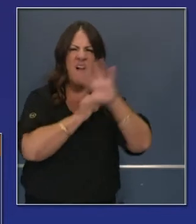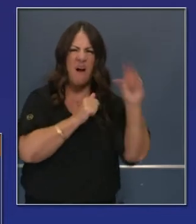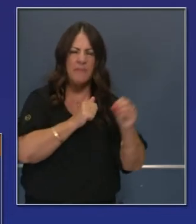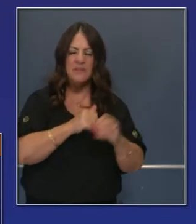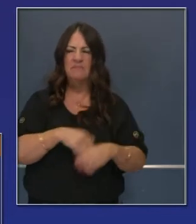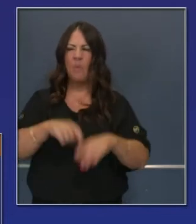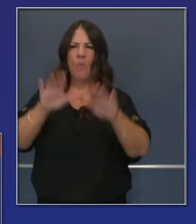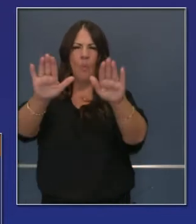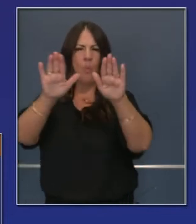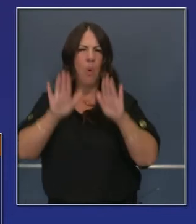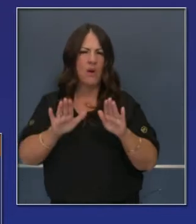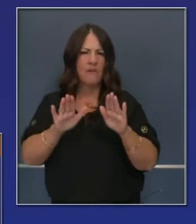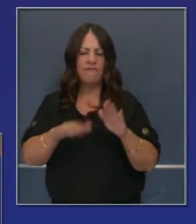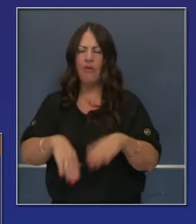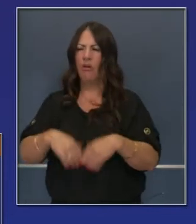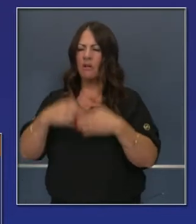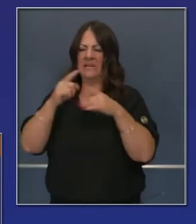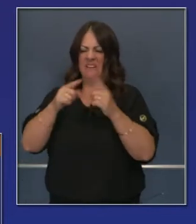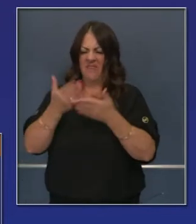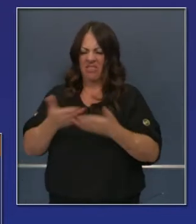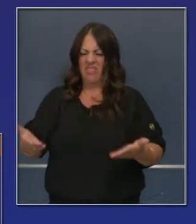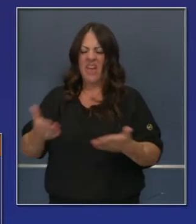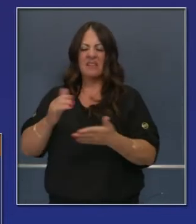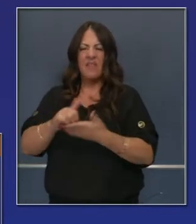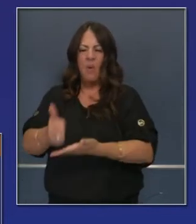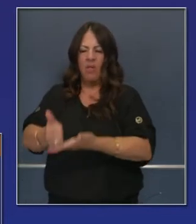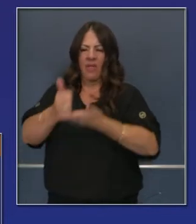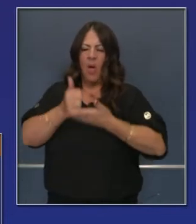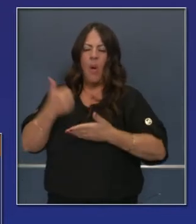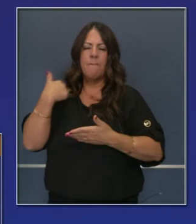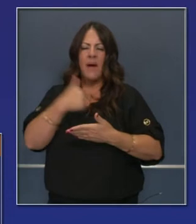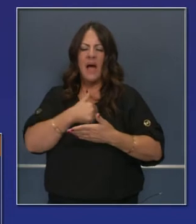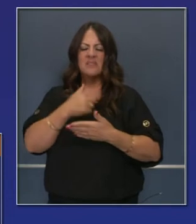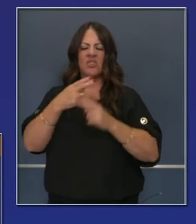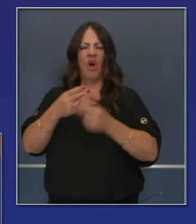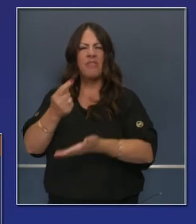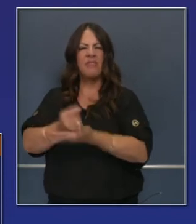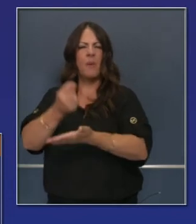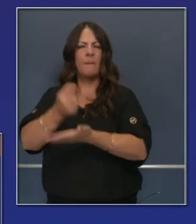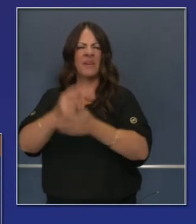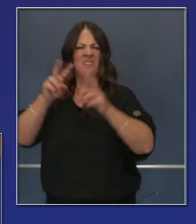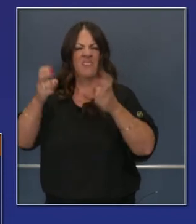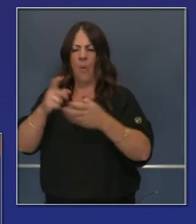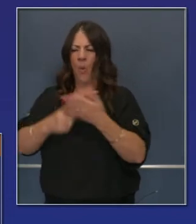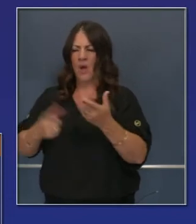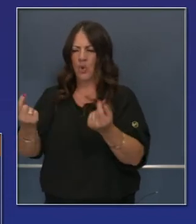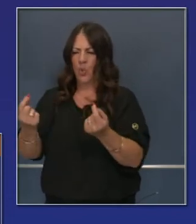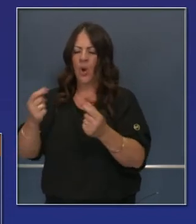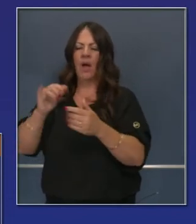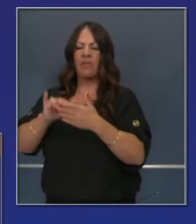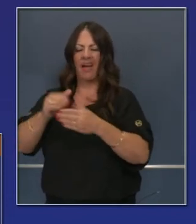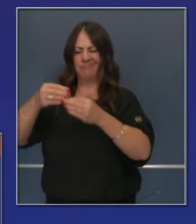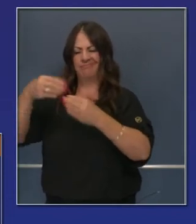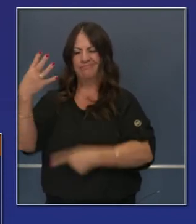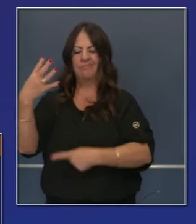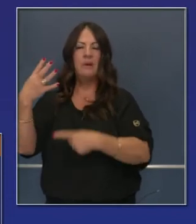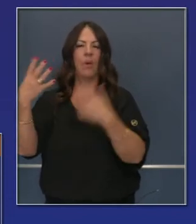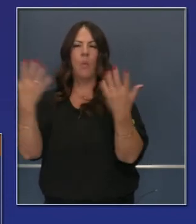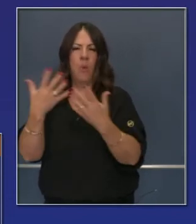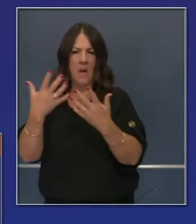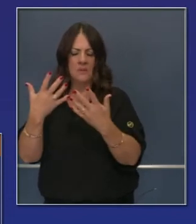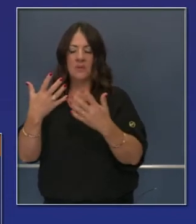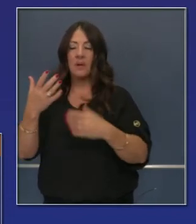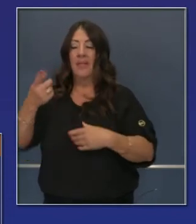a terapéuticos dominantes en este Estado. Nosotros seguimos trabajando en esta fuerza de